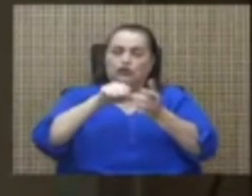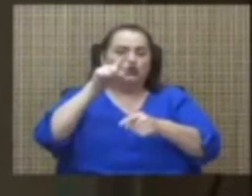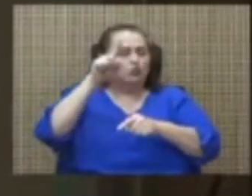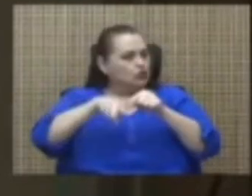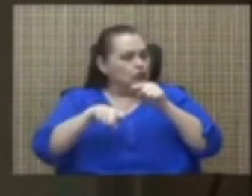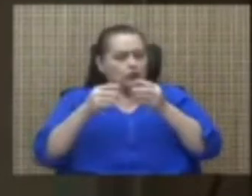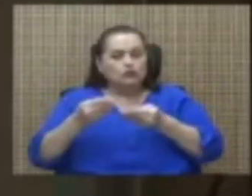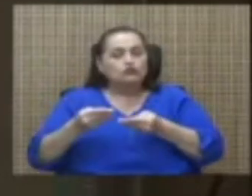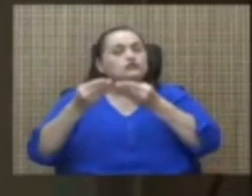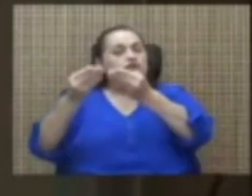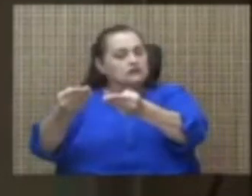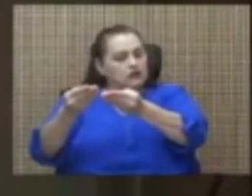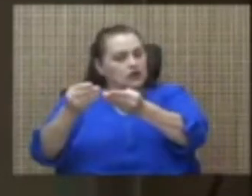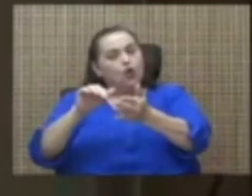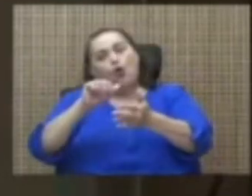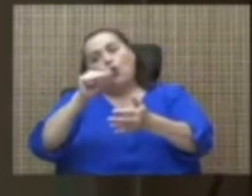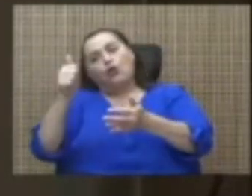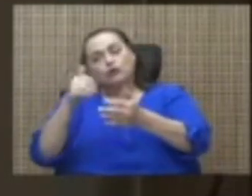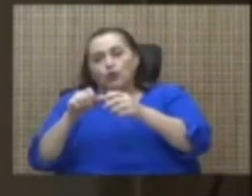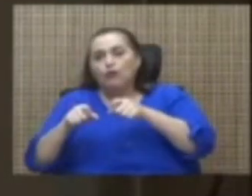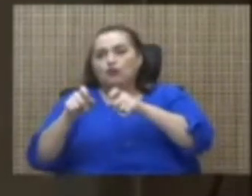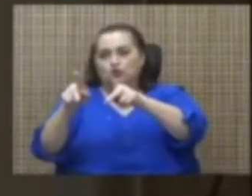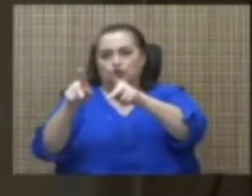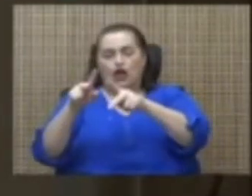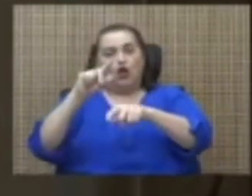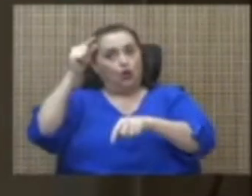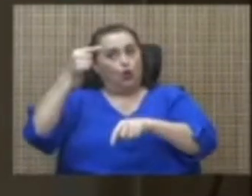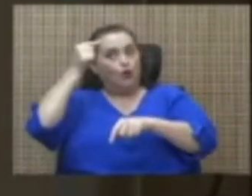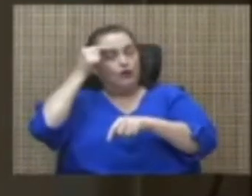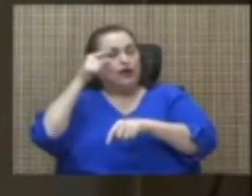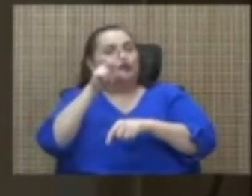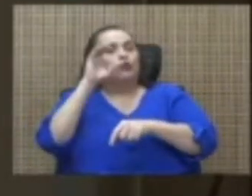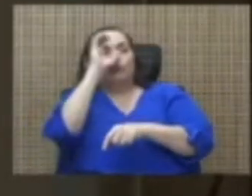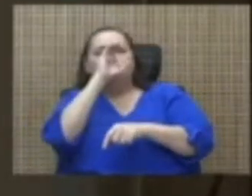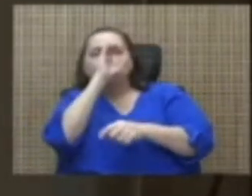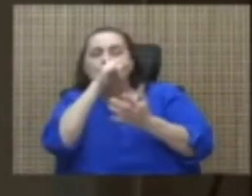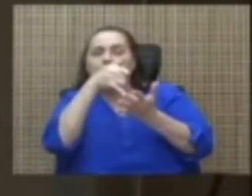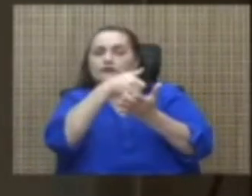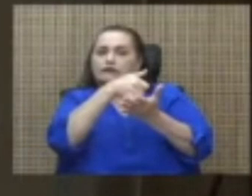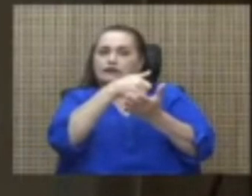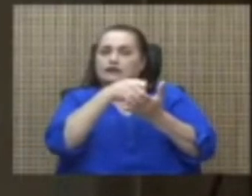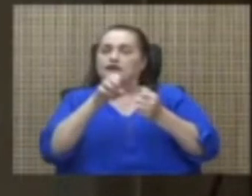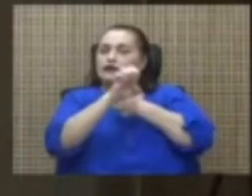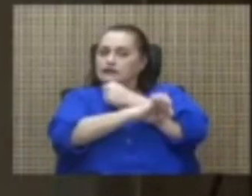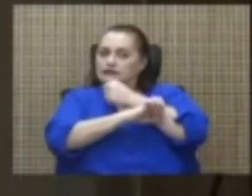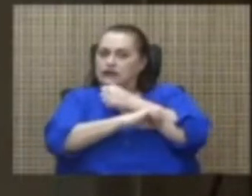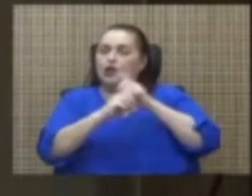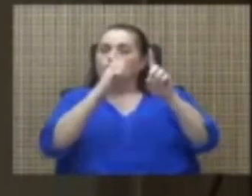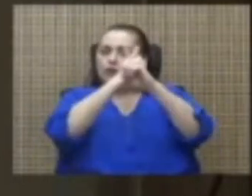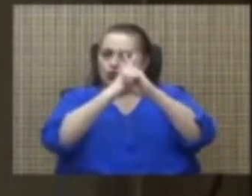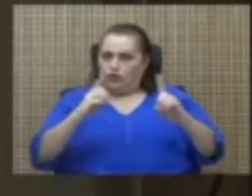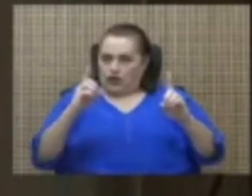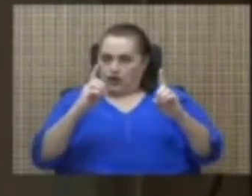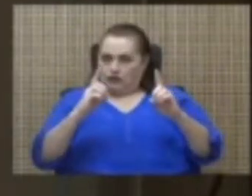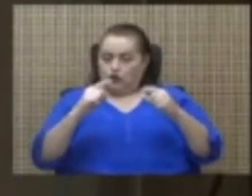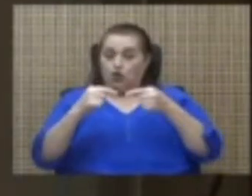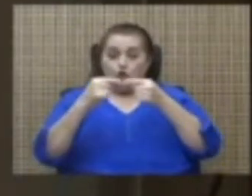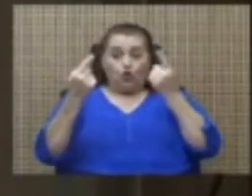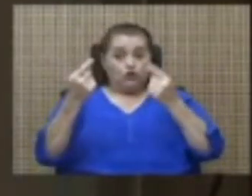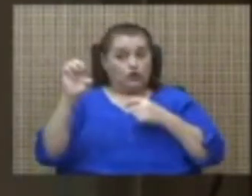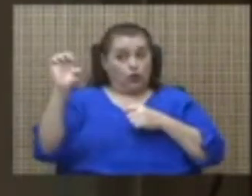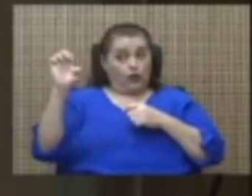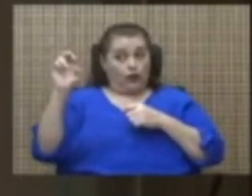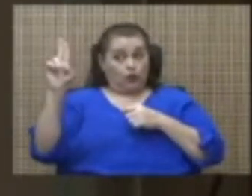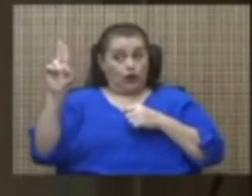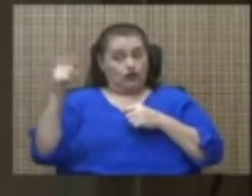otra oportunidad al gobierno para que siga buscando debilitar nuestro estado democrático. Contra don Erick, de verdad, no